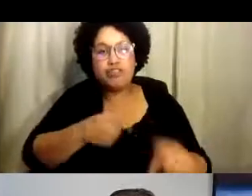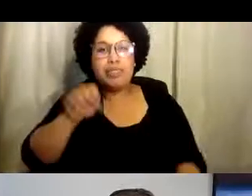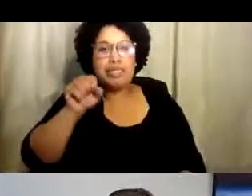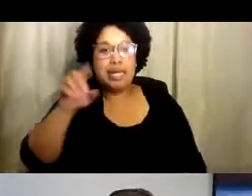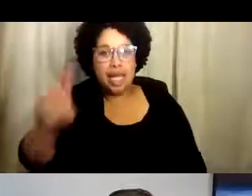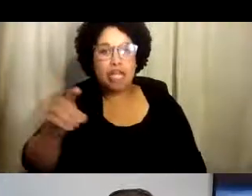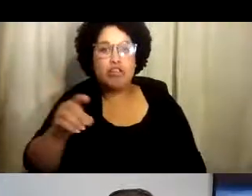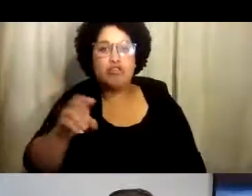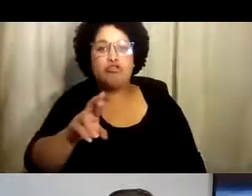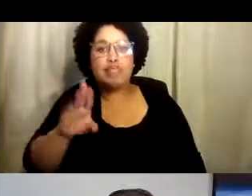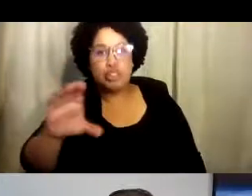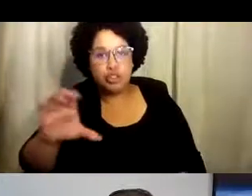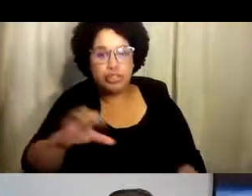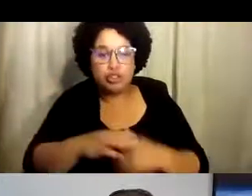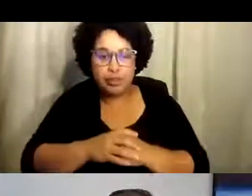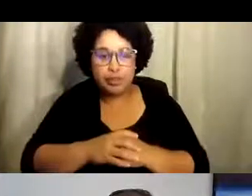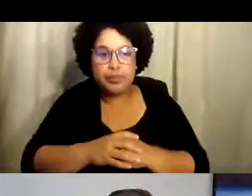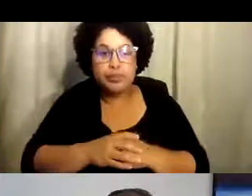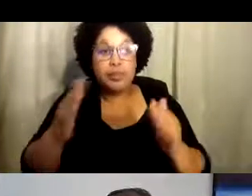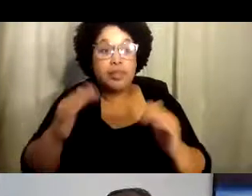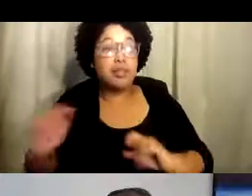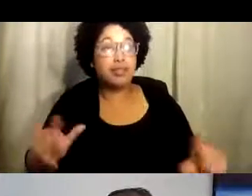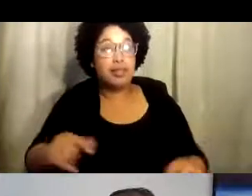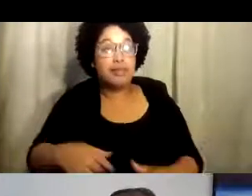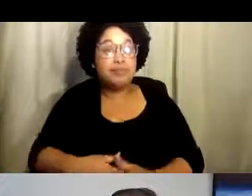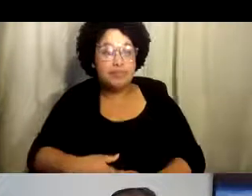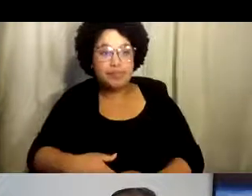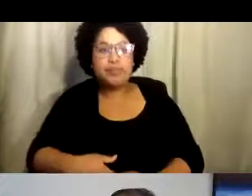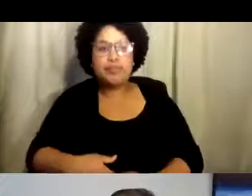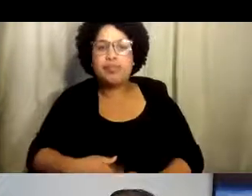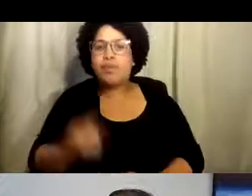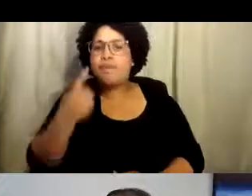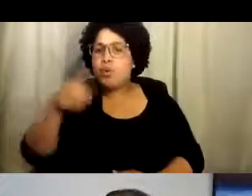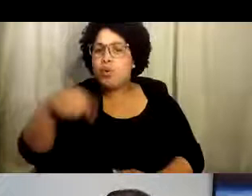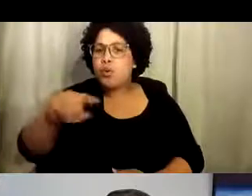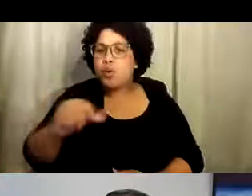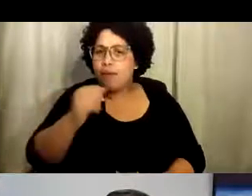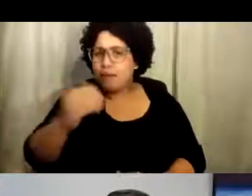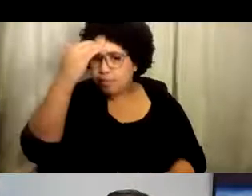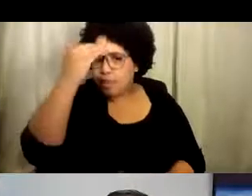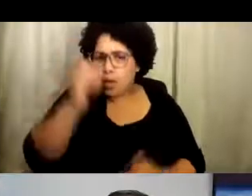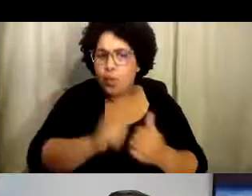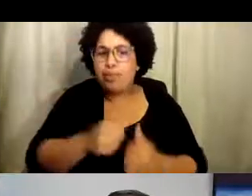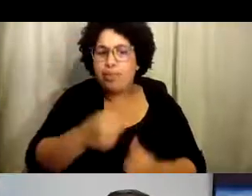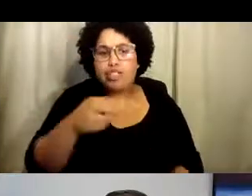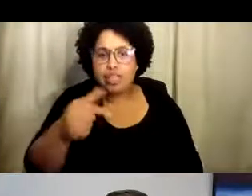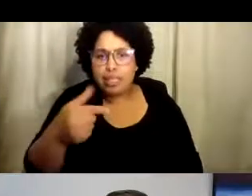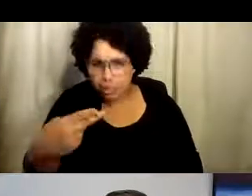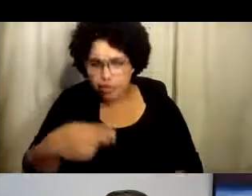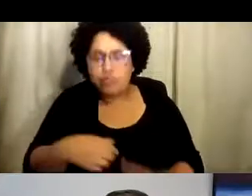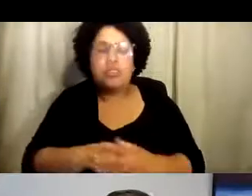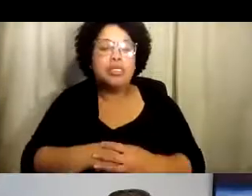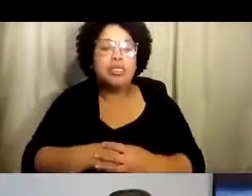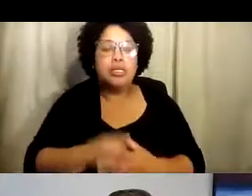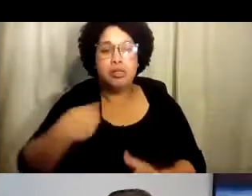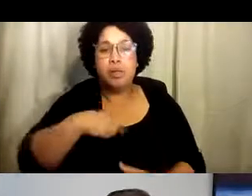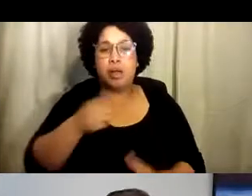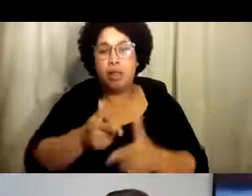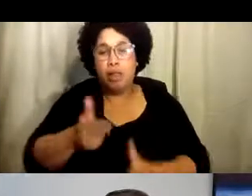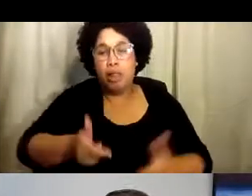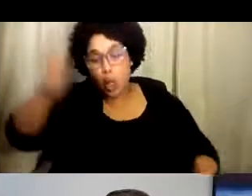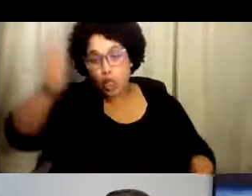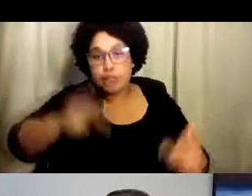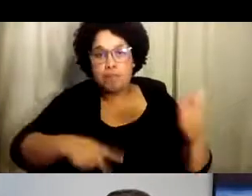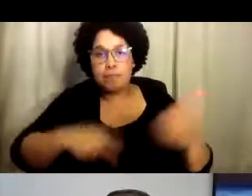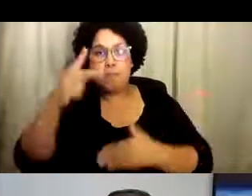joven que recibe servicios del Centro Regional de San Diego. Para aquellos que no están familiarizados con Home of Guiding